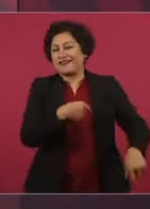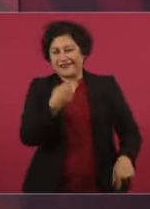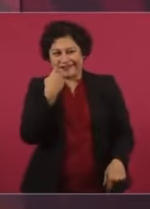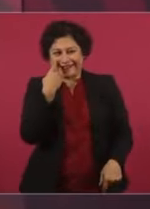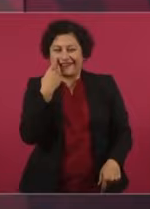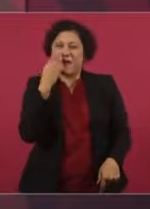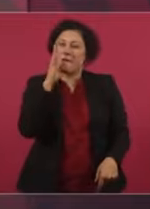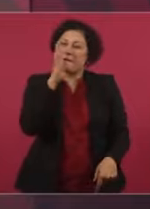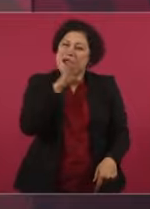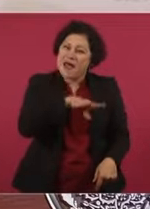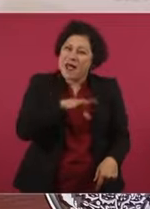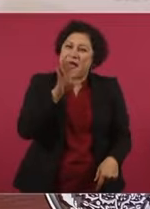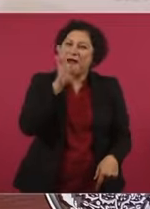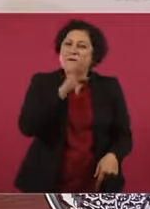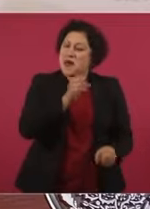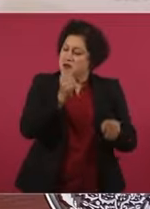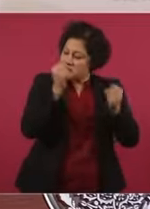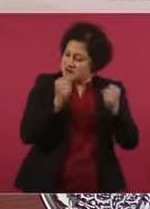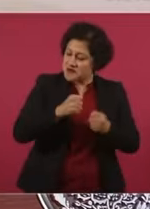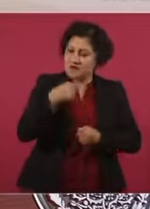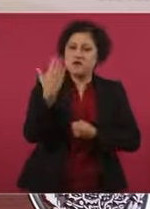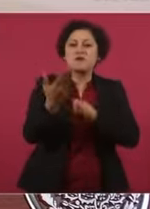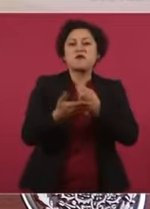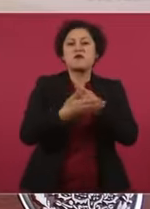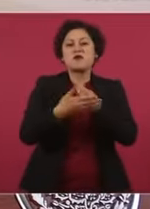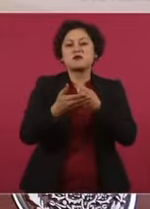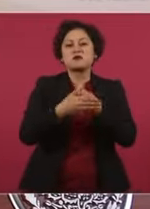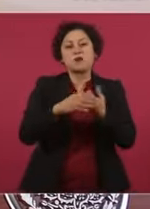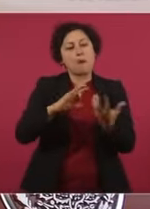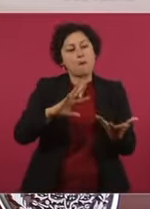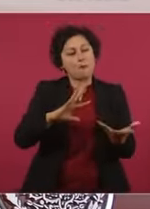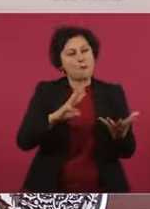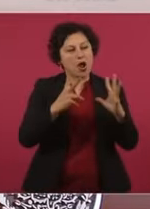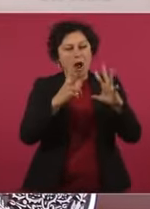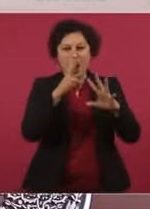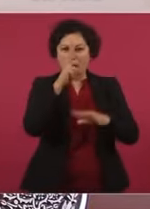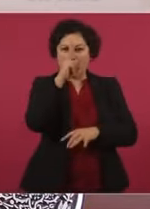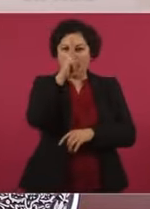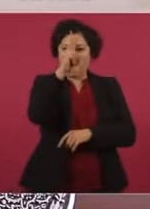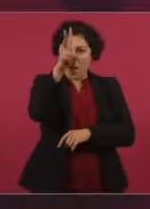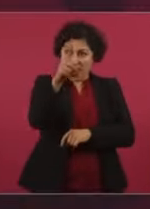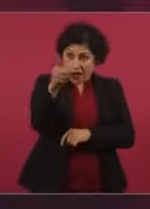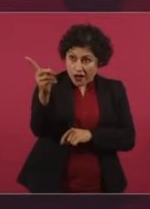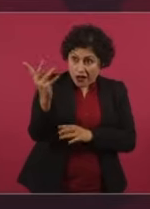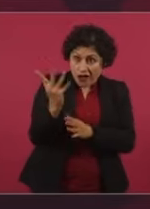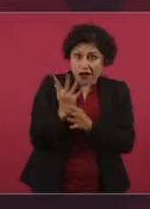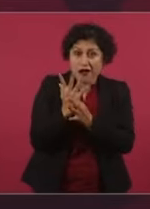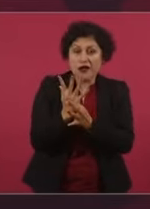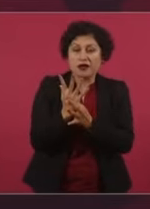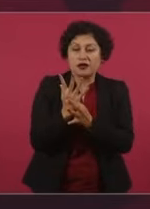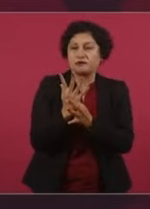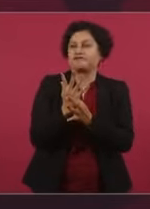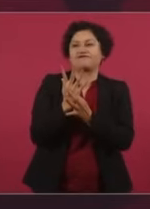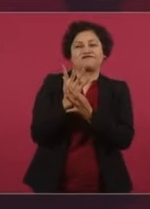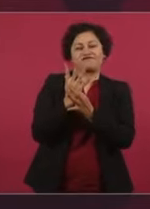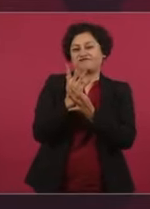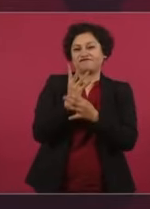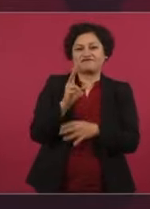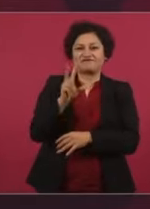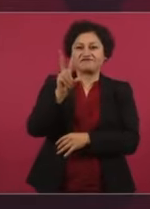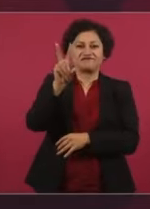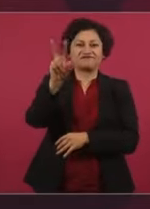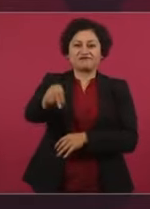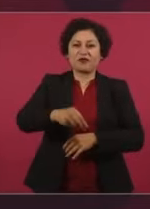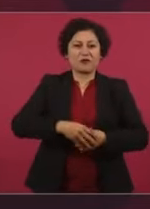agravar la situación de la violencia. No, al contrario, vamos a seguir